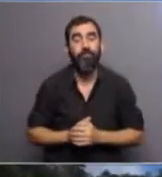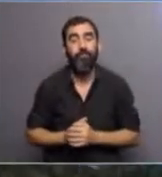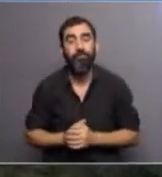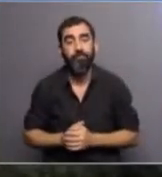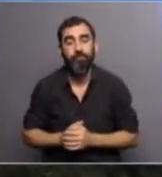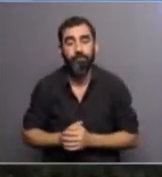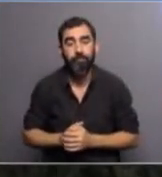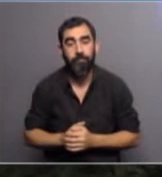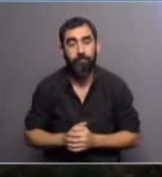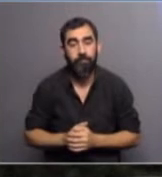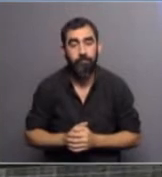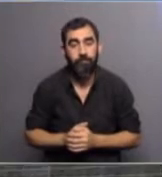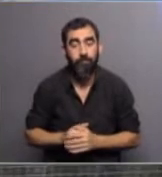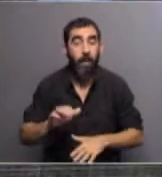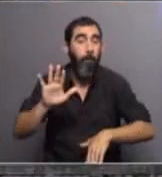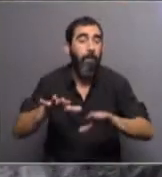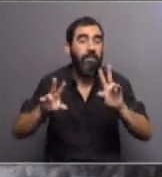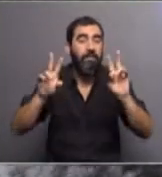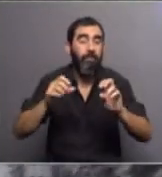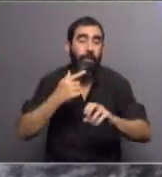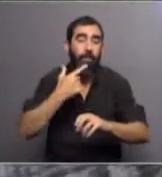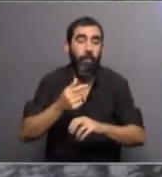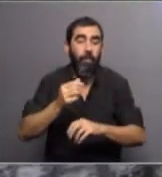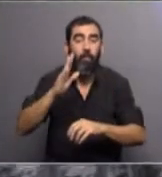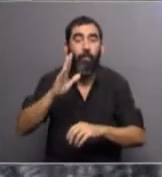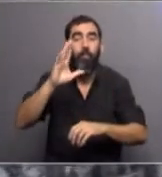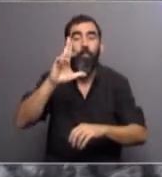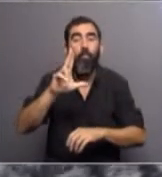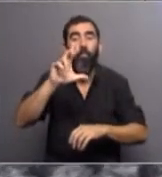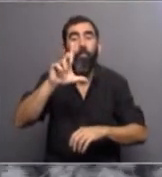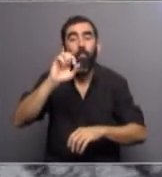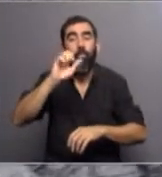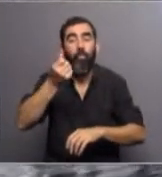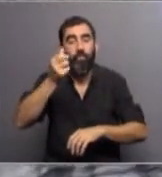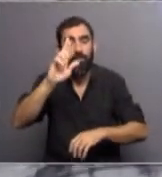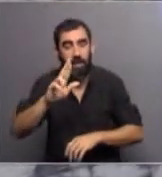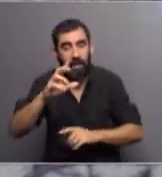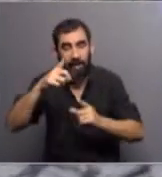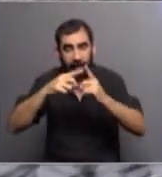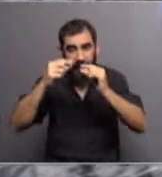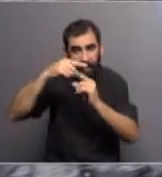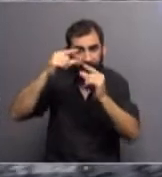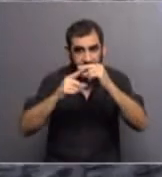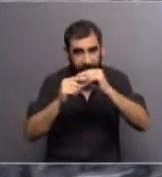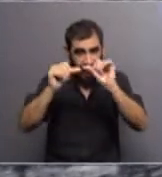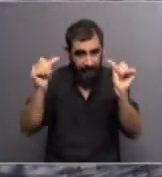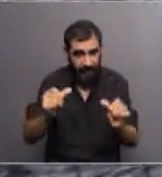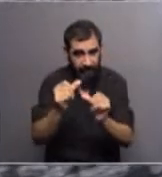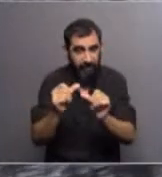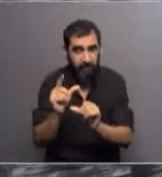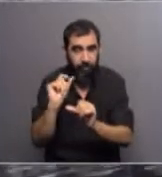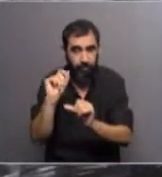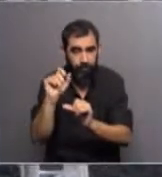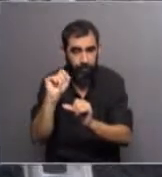especialmente en el área de, por ejemplo, pulsares, estrellas de neutrones que emiten un pulso